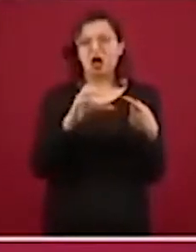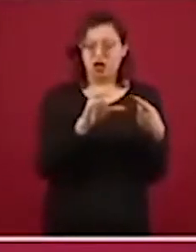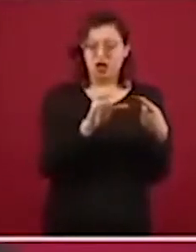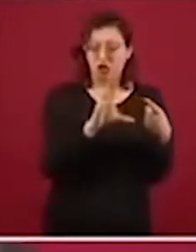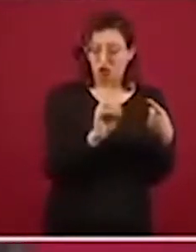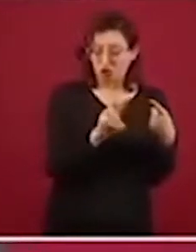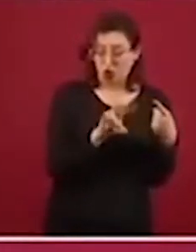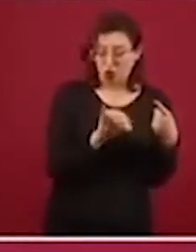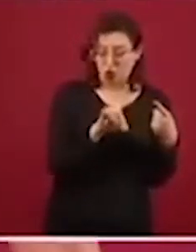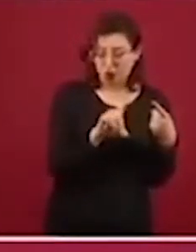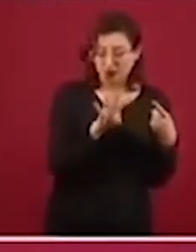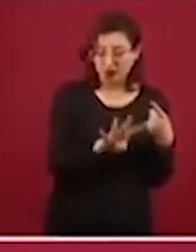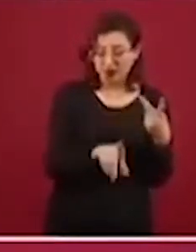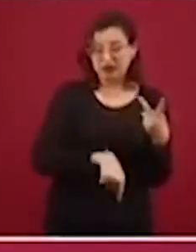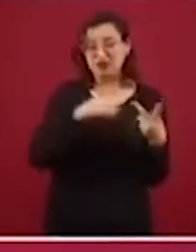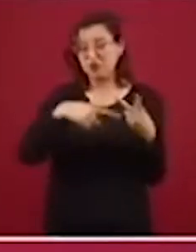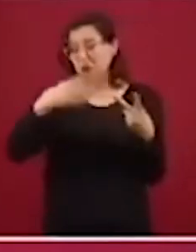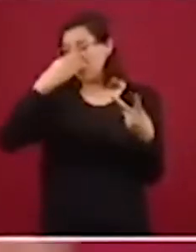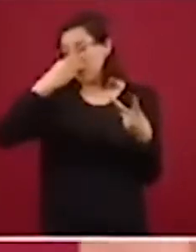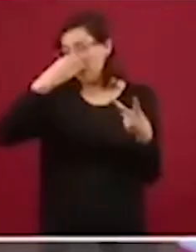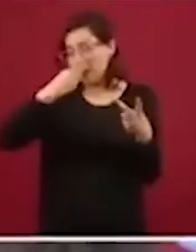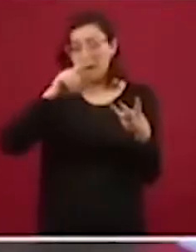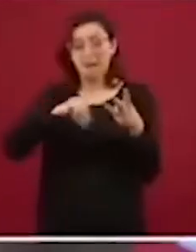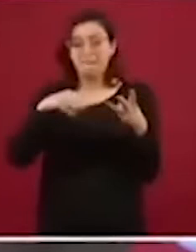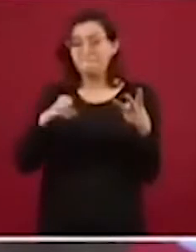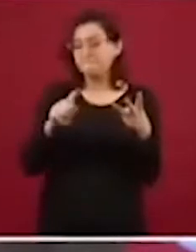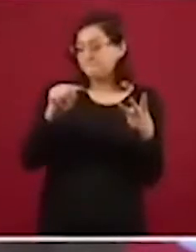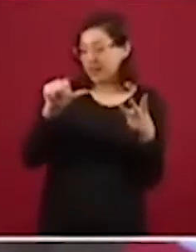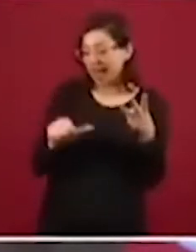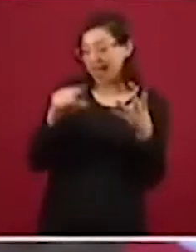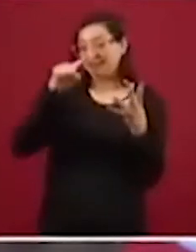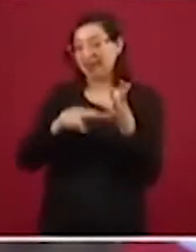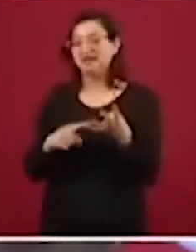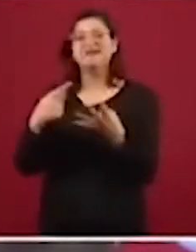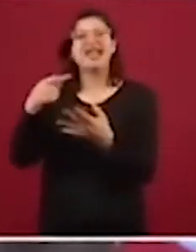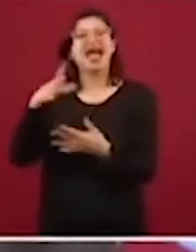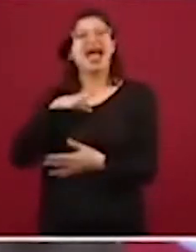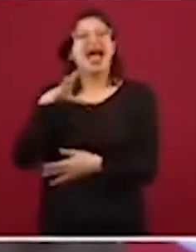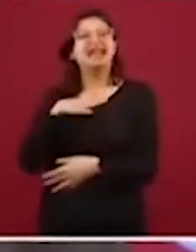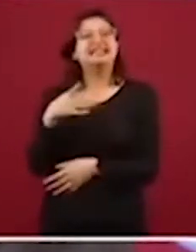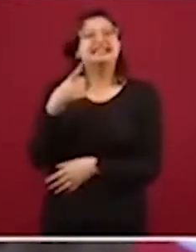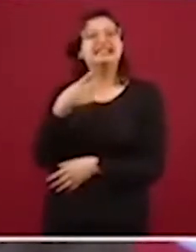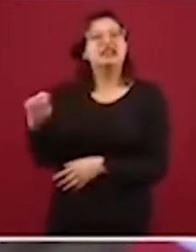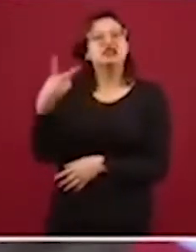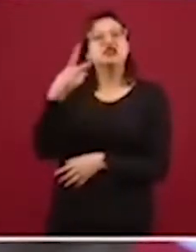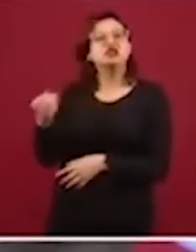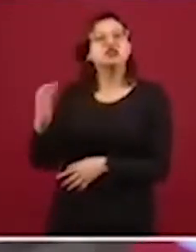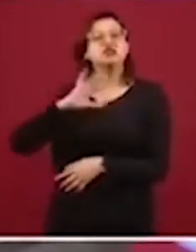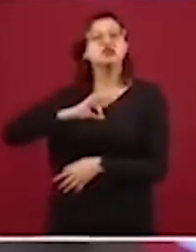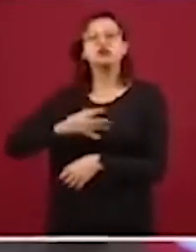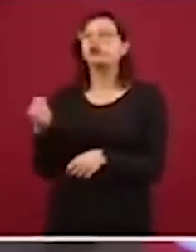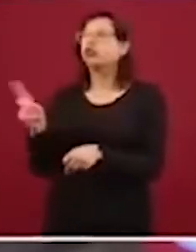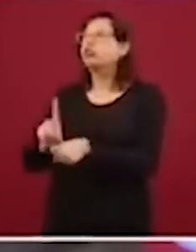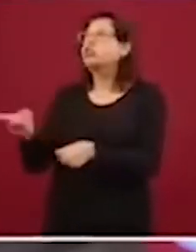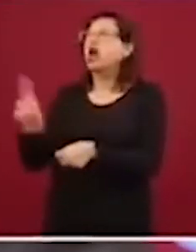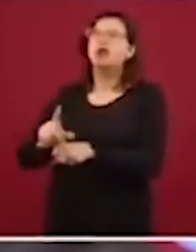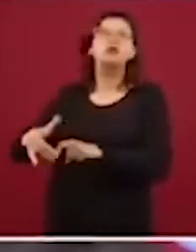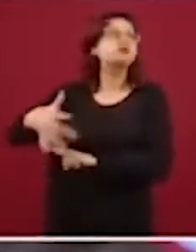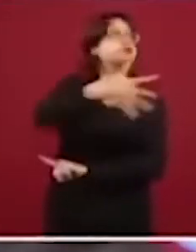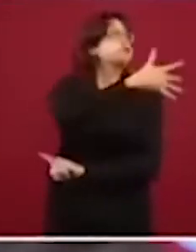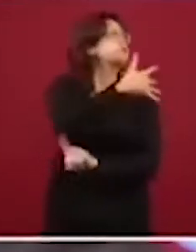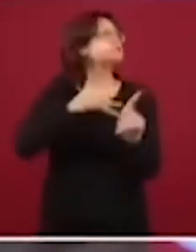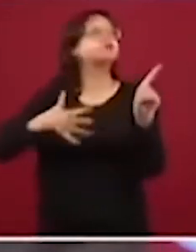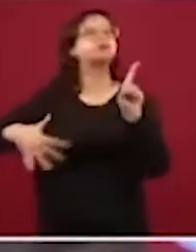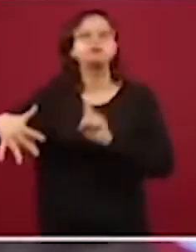catarro común, metaneumovirus, más de 100 o 200 virus que existen todos los días en todas partes